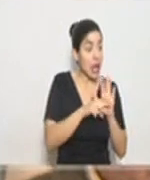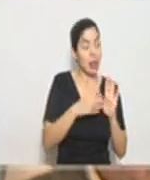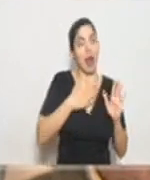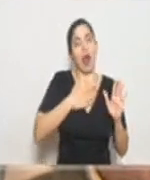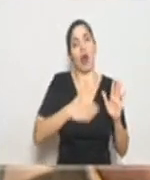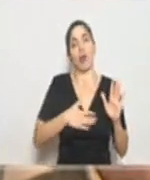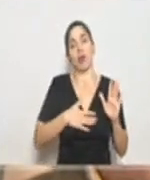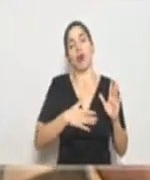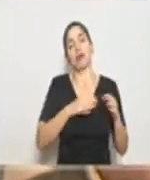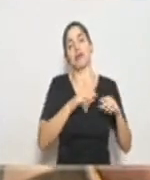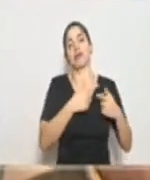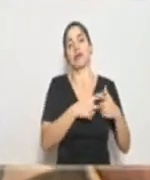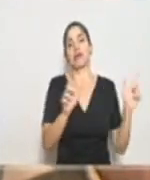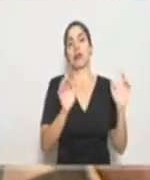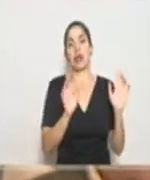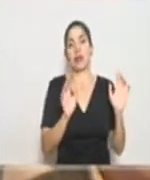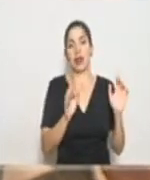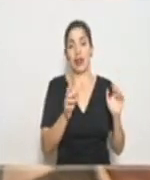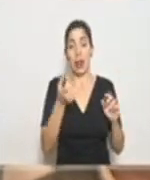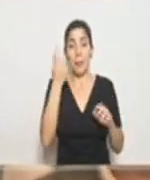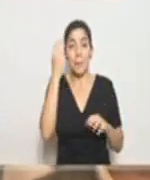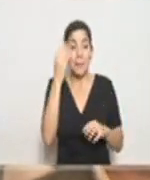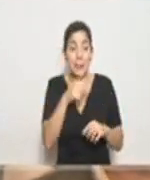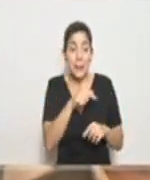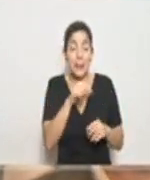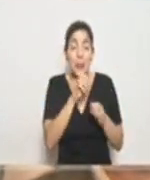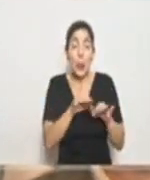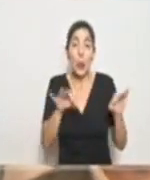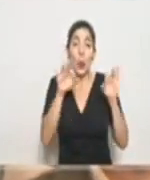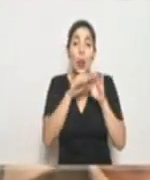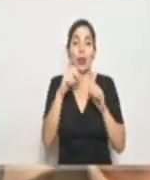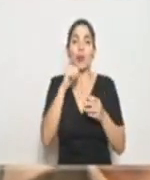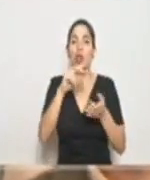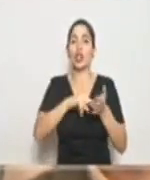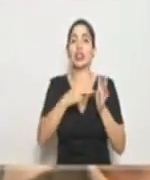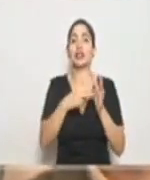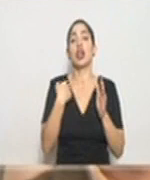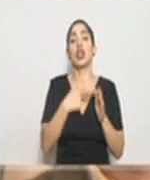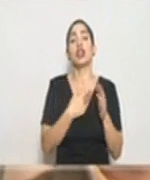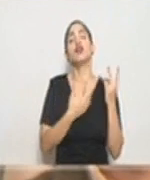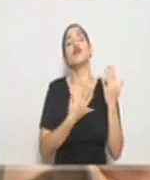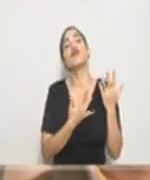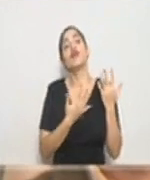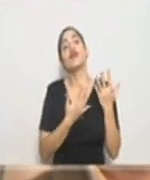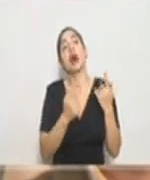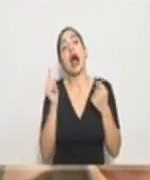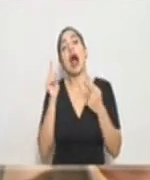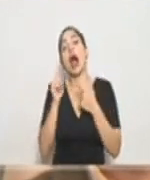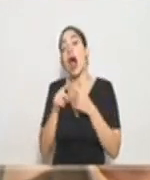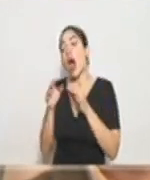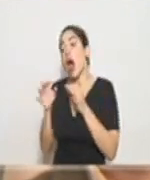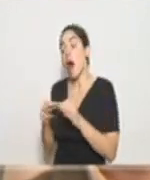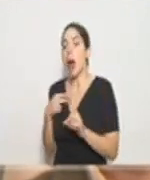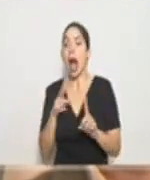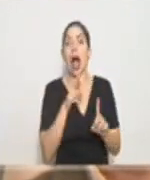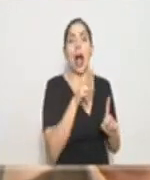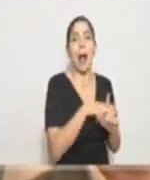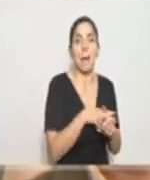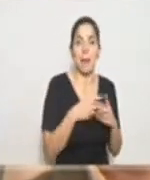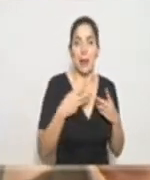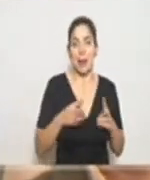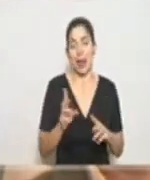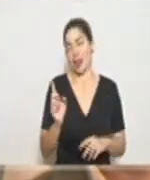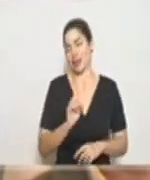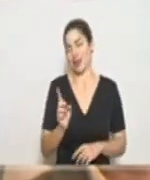suspendemos medidas pero eso es muy importante porque no es que estamos esperando eventualmente la confirmación para tomar las